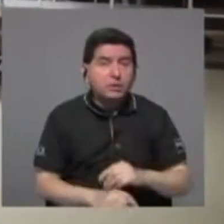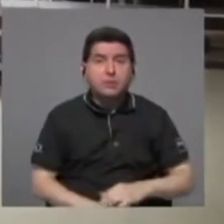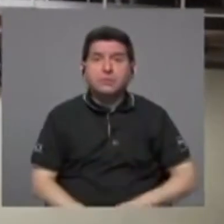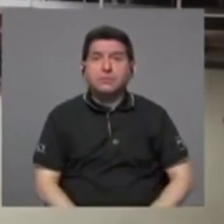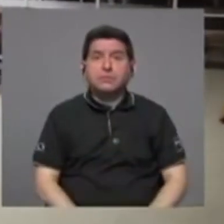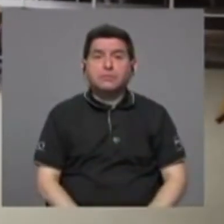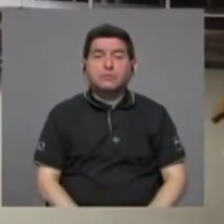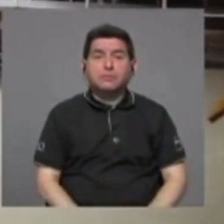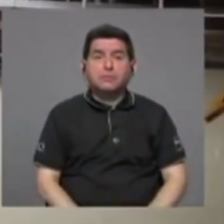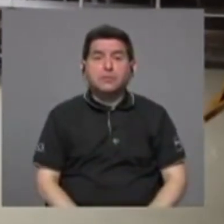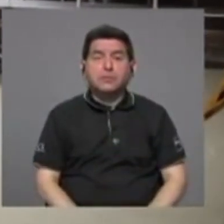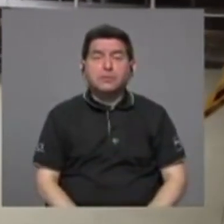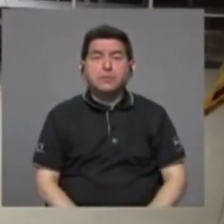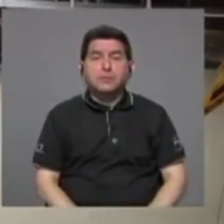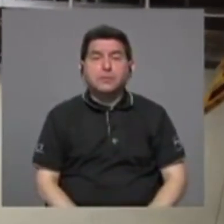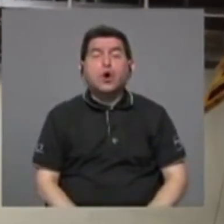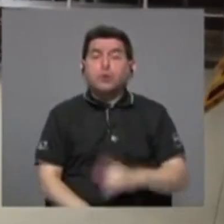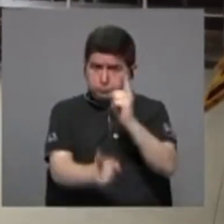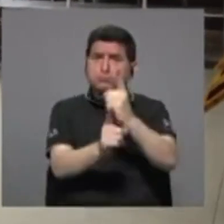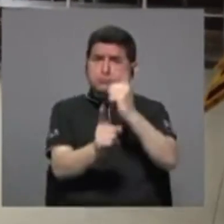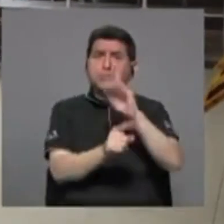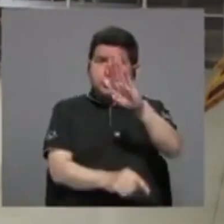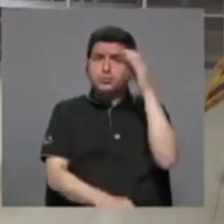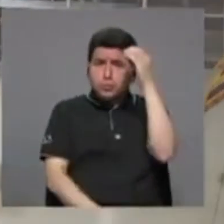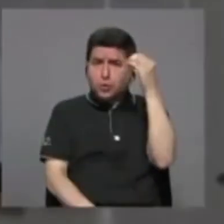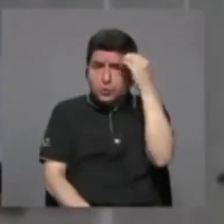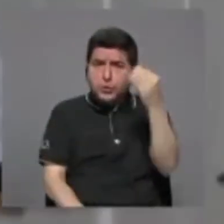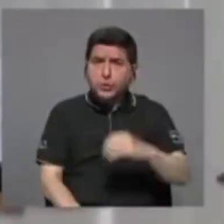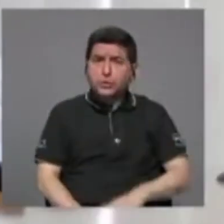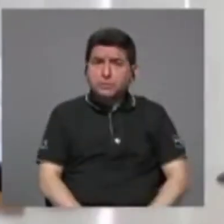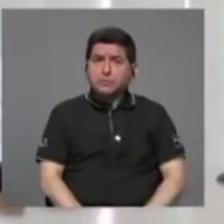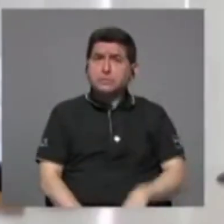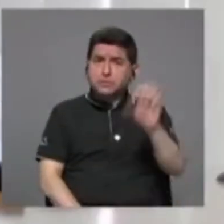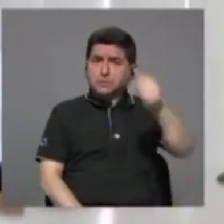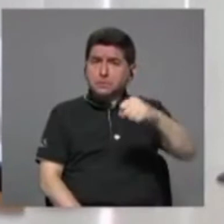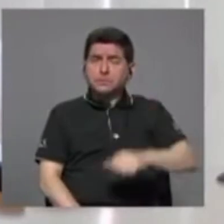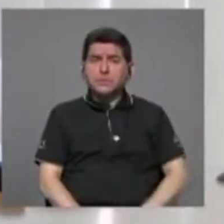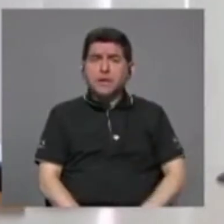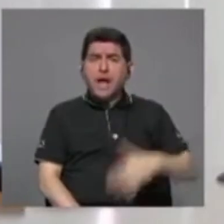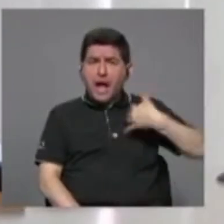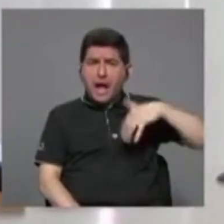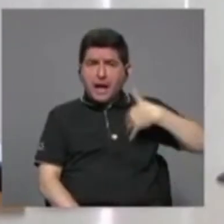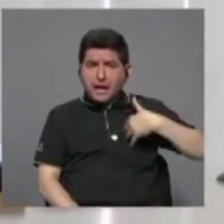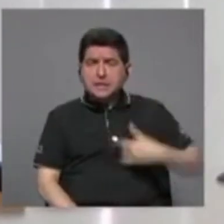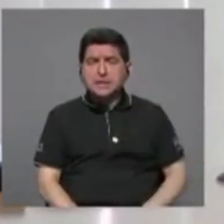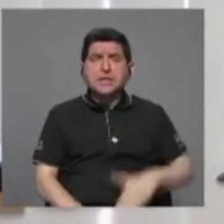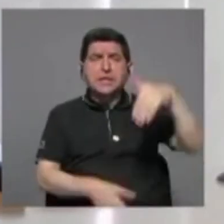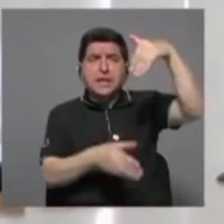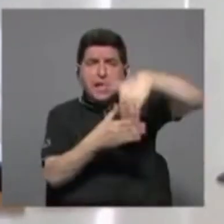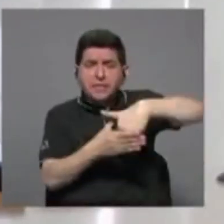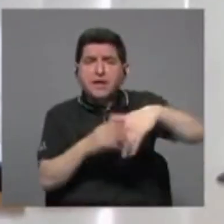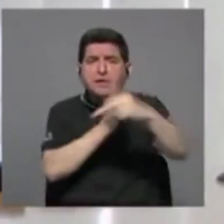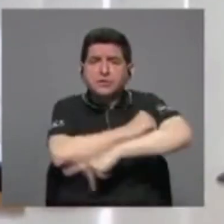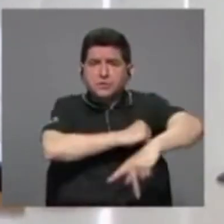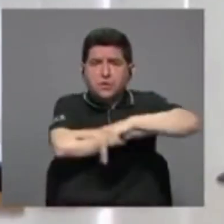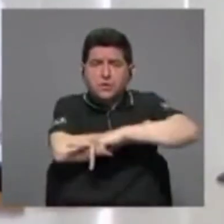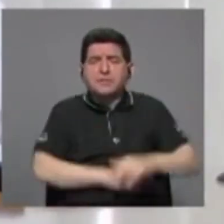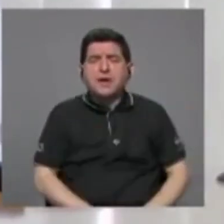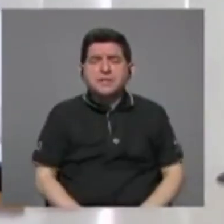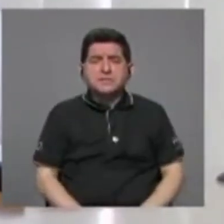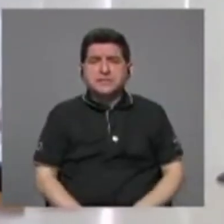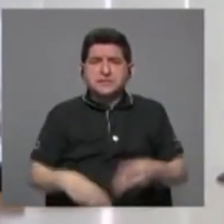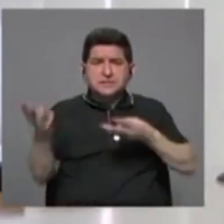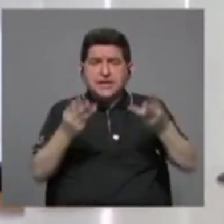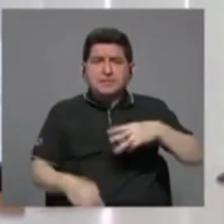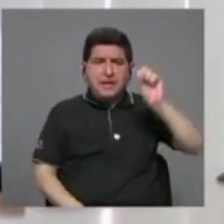No, es muy correcta su afirmación. Argentina en el marco de los países del Mercosur es